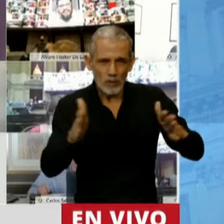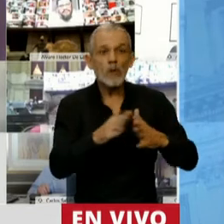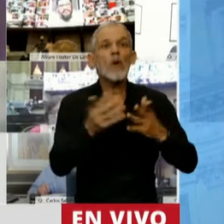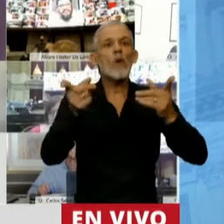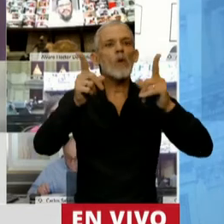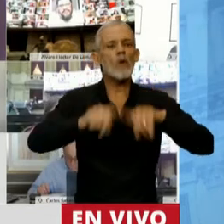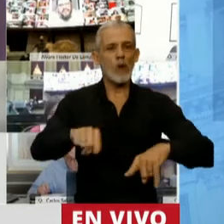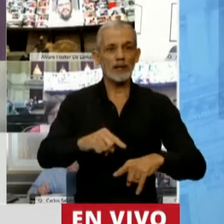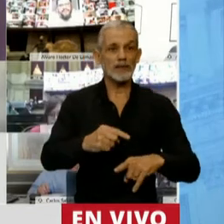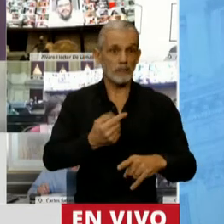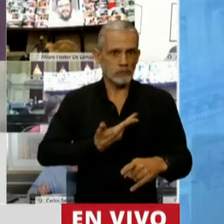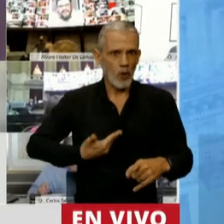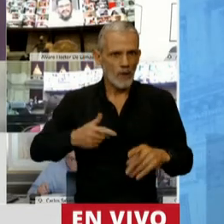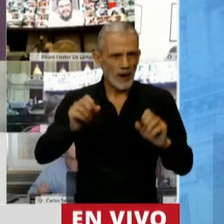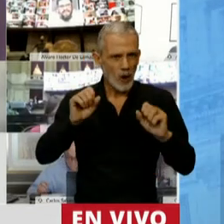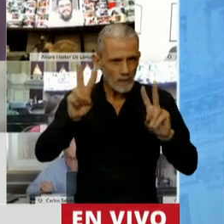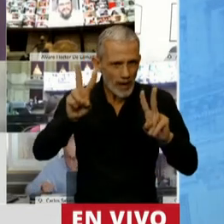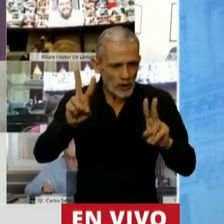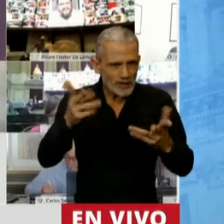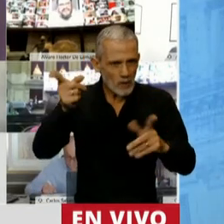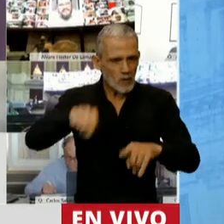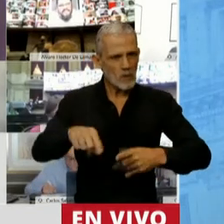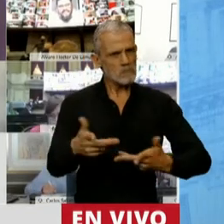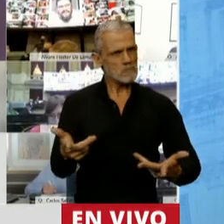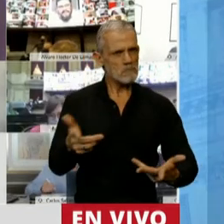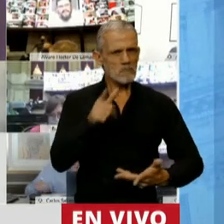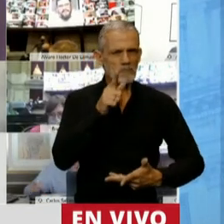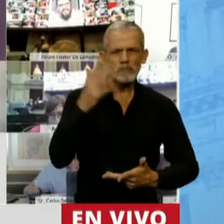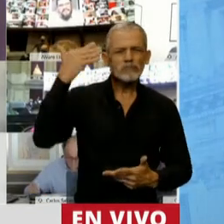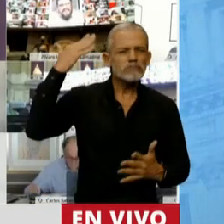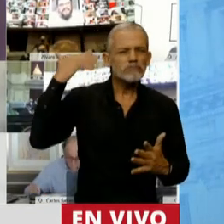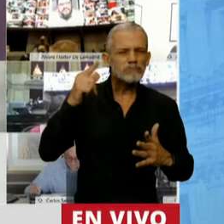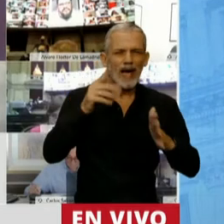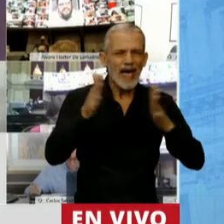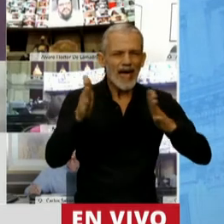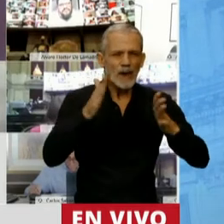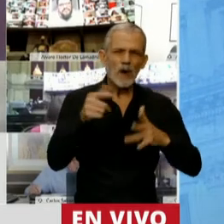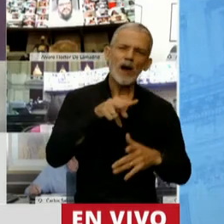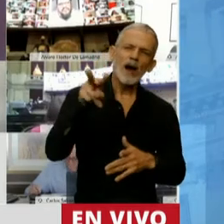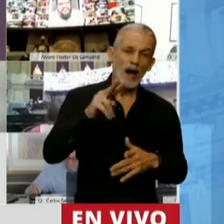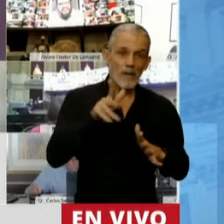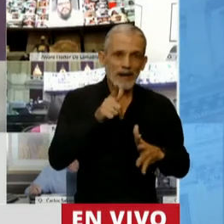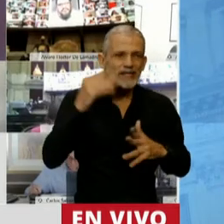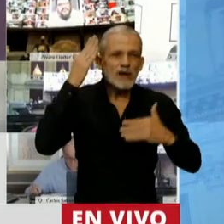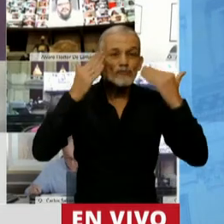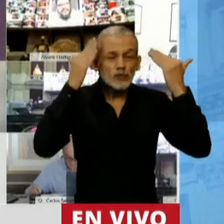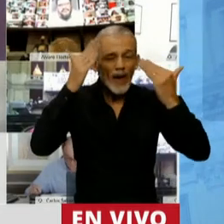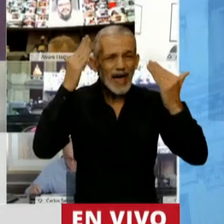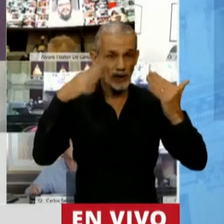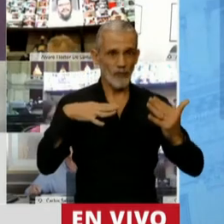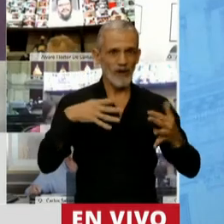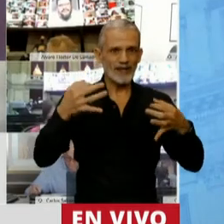vuelta de gobierno peronista que prometía en aquellos momentos cumplir muchos de los sueños que